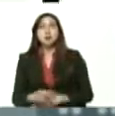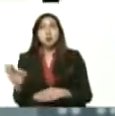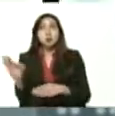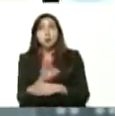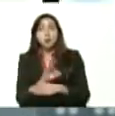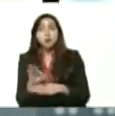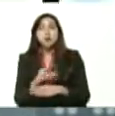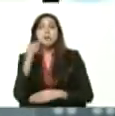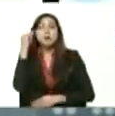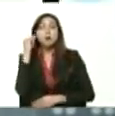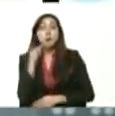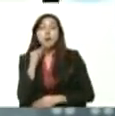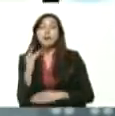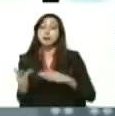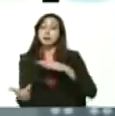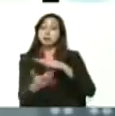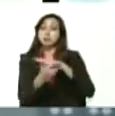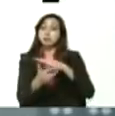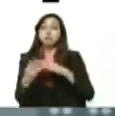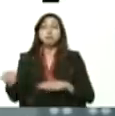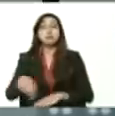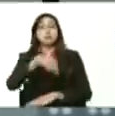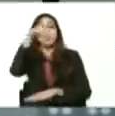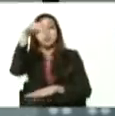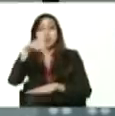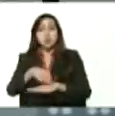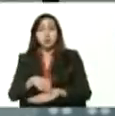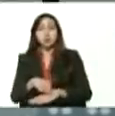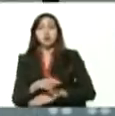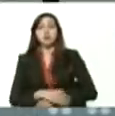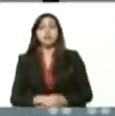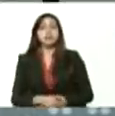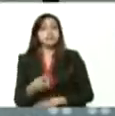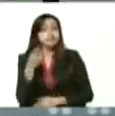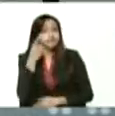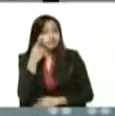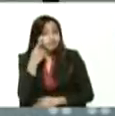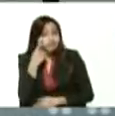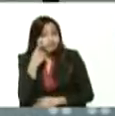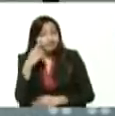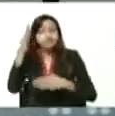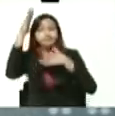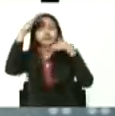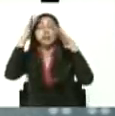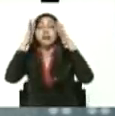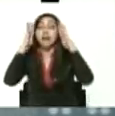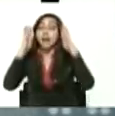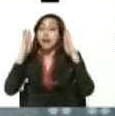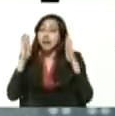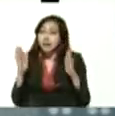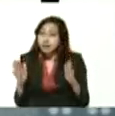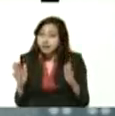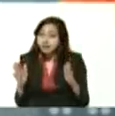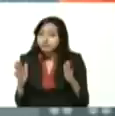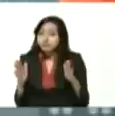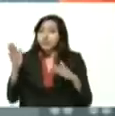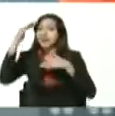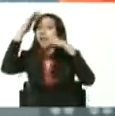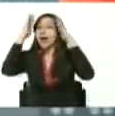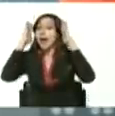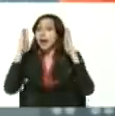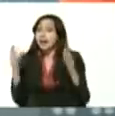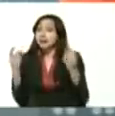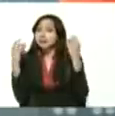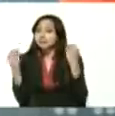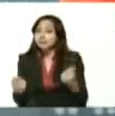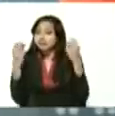del Bolívar como moneda nacional. Alerta, alerta, alerta, alerta, alerta que